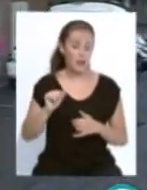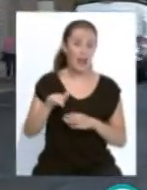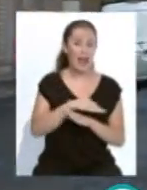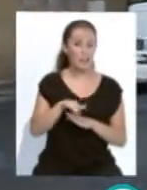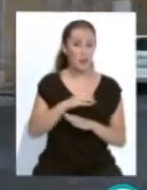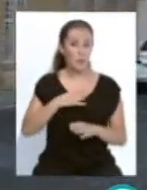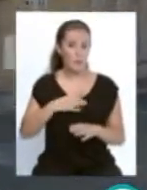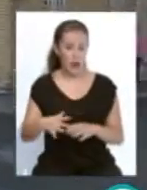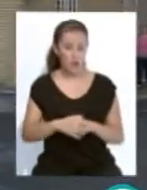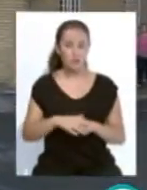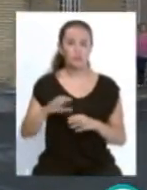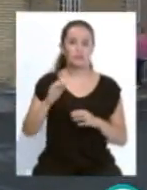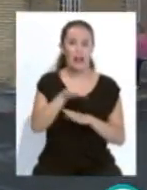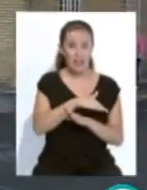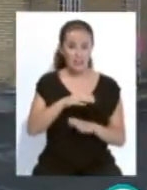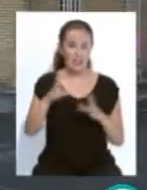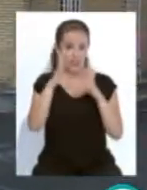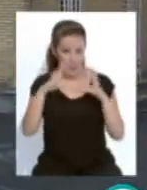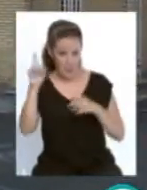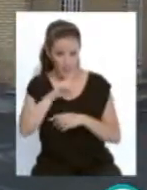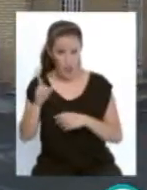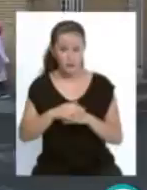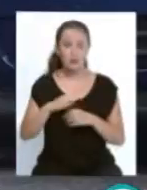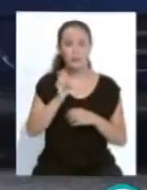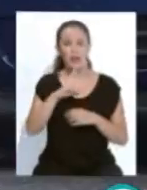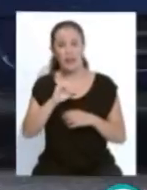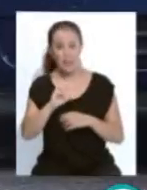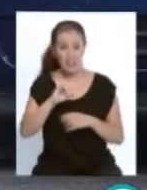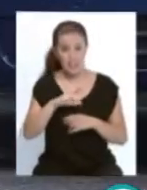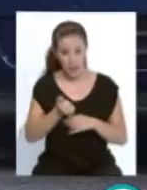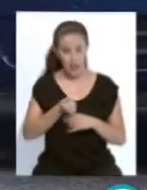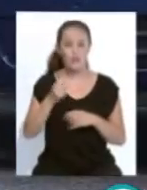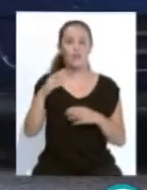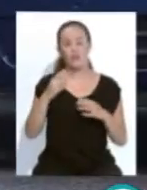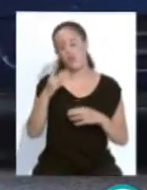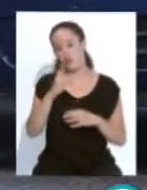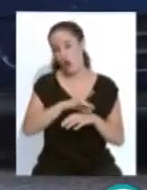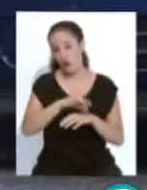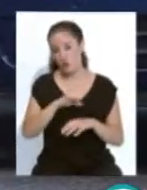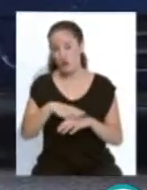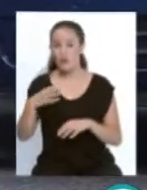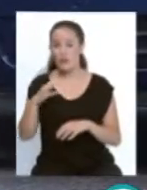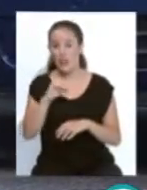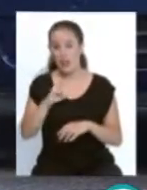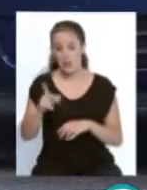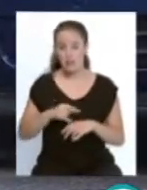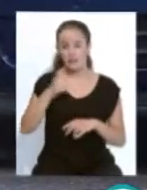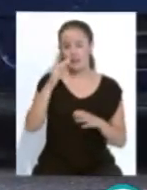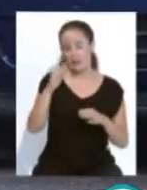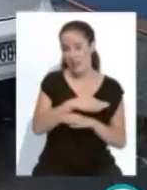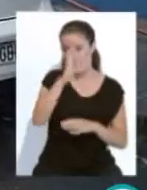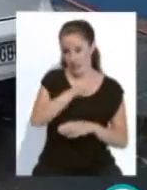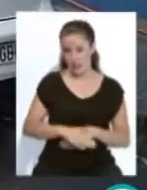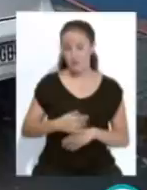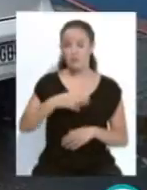Blanco, Calle Cielo, Dorotea Pereira, Fernández Ballesteros, Doctor Flemen y Calle Brasil, donde se podrá